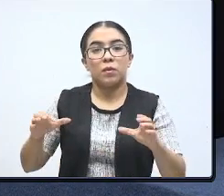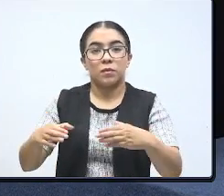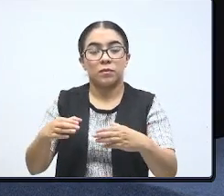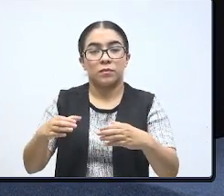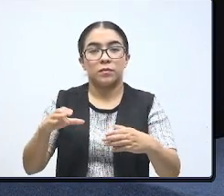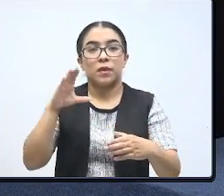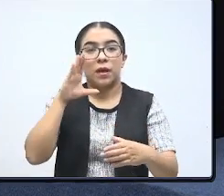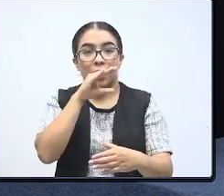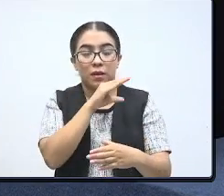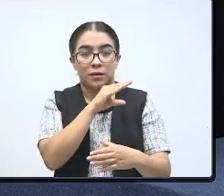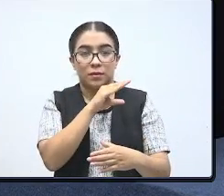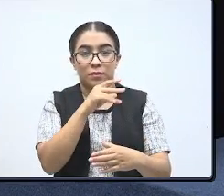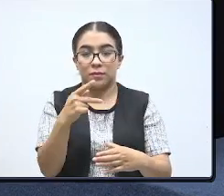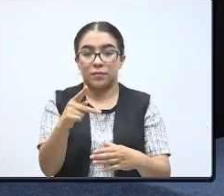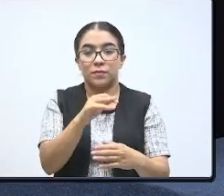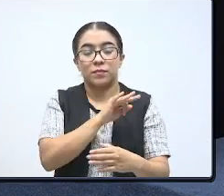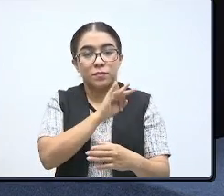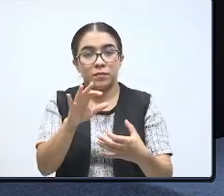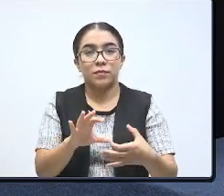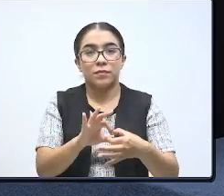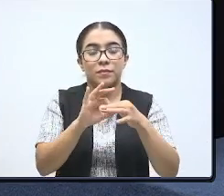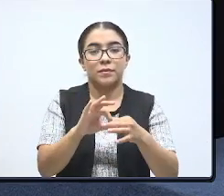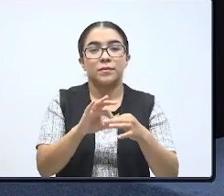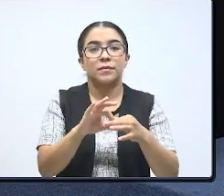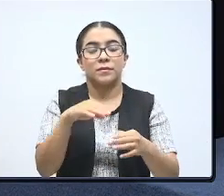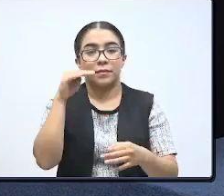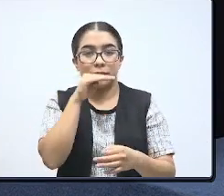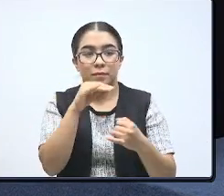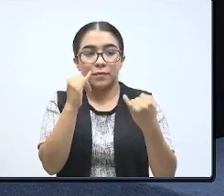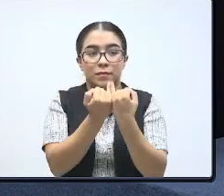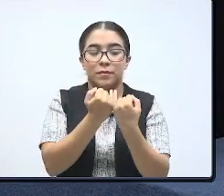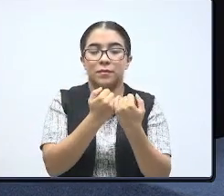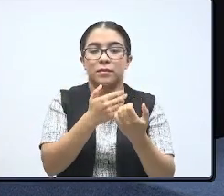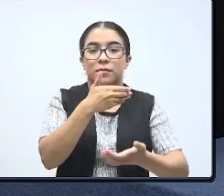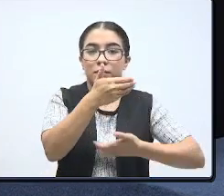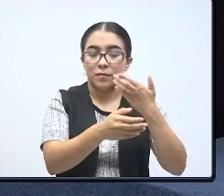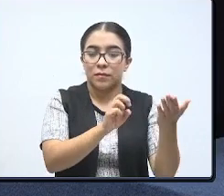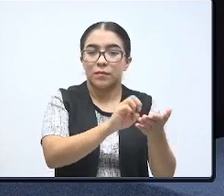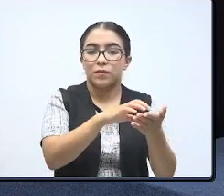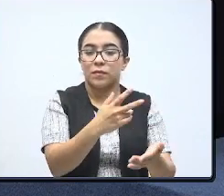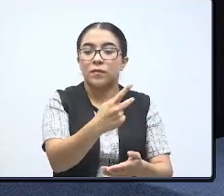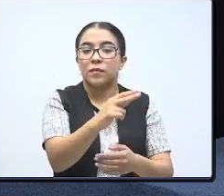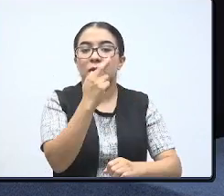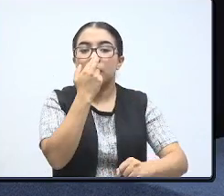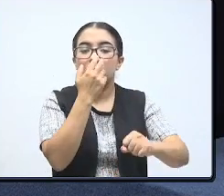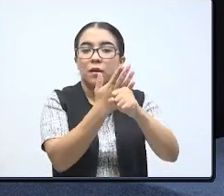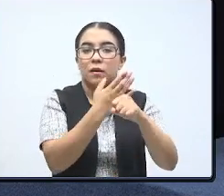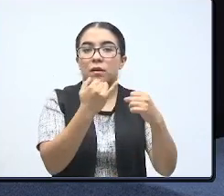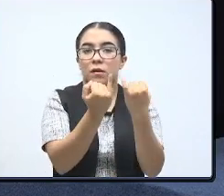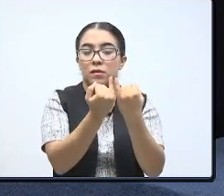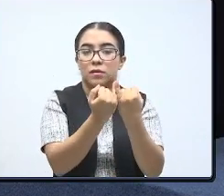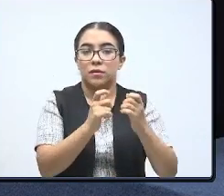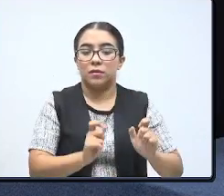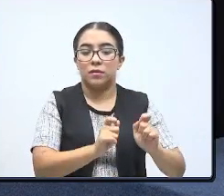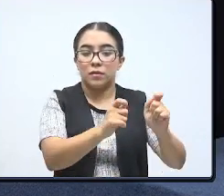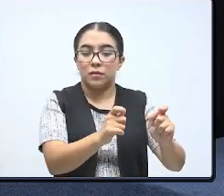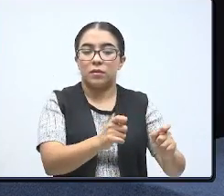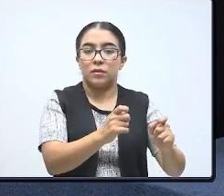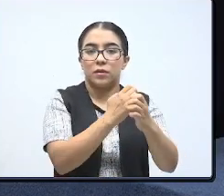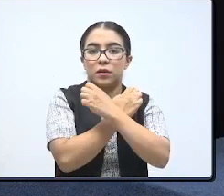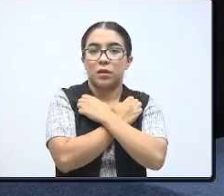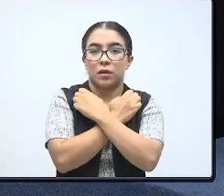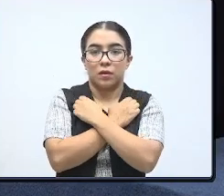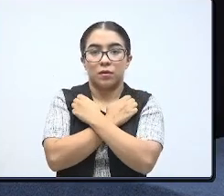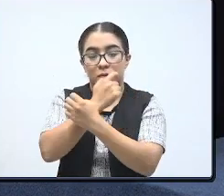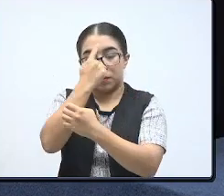afromexicanas, migrantes y jornaleros agrícolas, así como la personalidad de las autoridades educativas